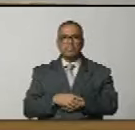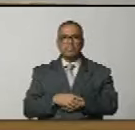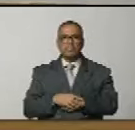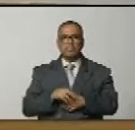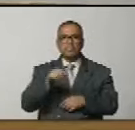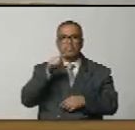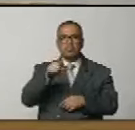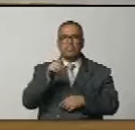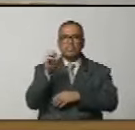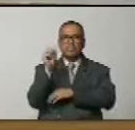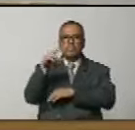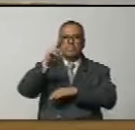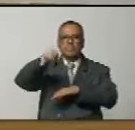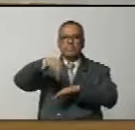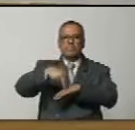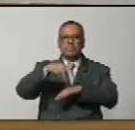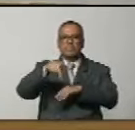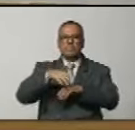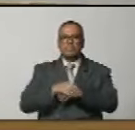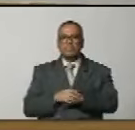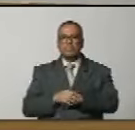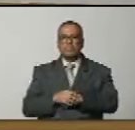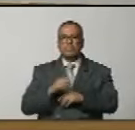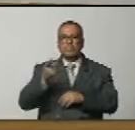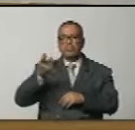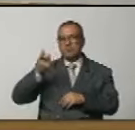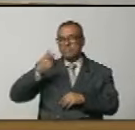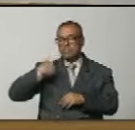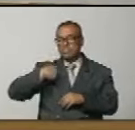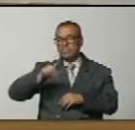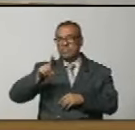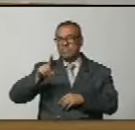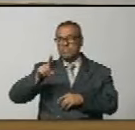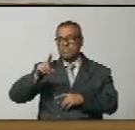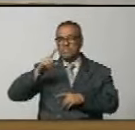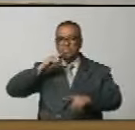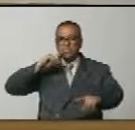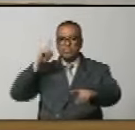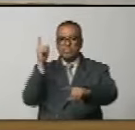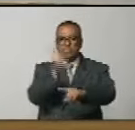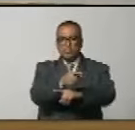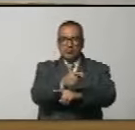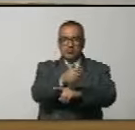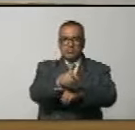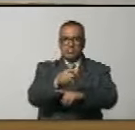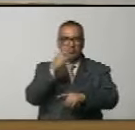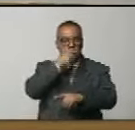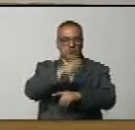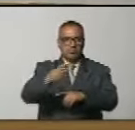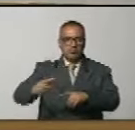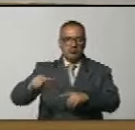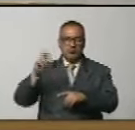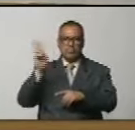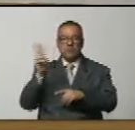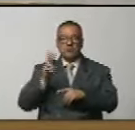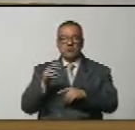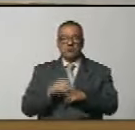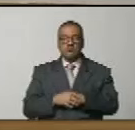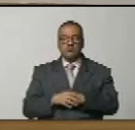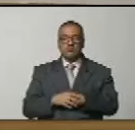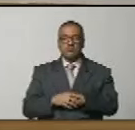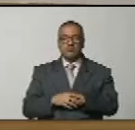esta Asamblea Nacional tiene el mandato libérrimo del pueblo de Venezuela